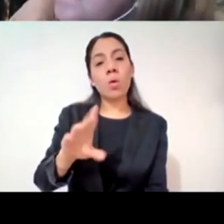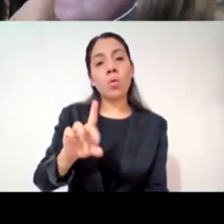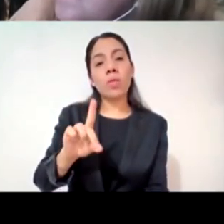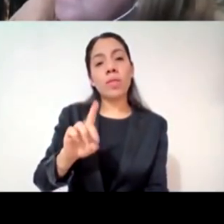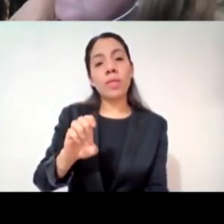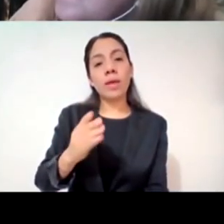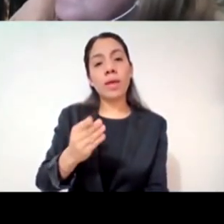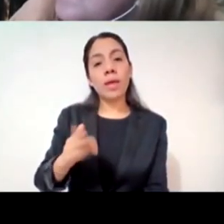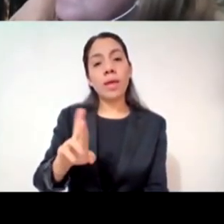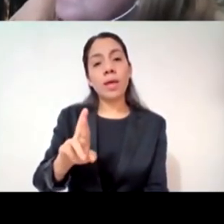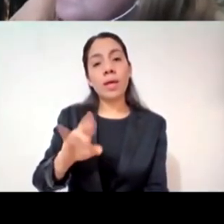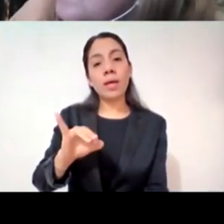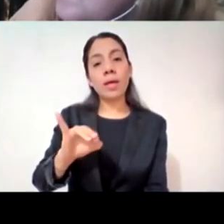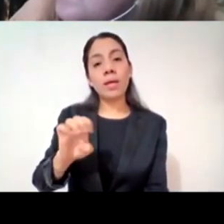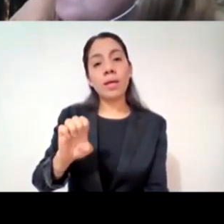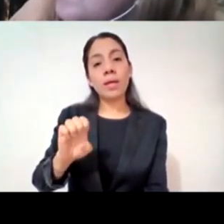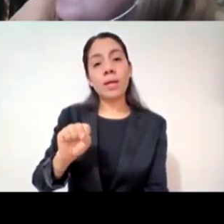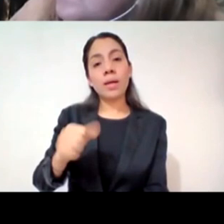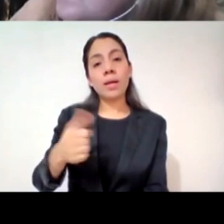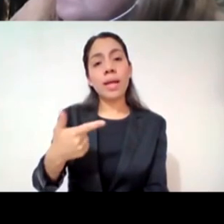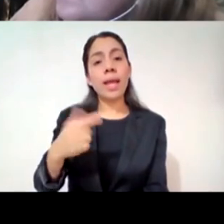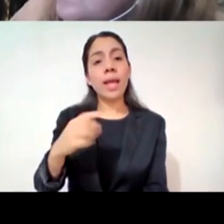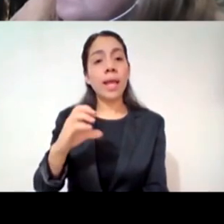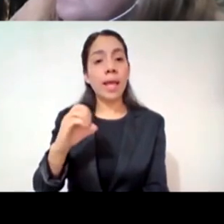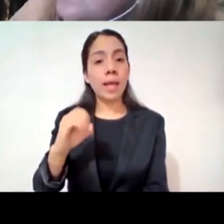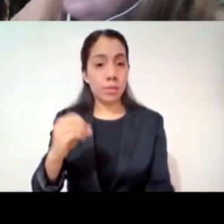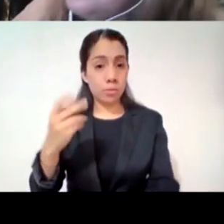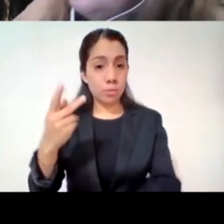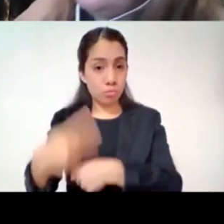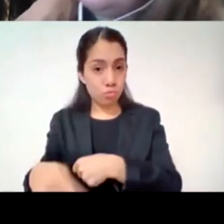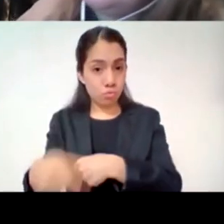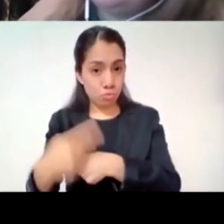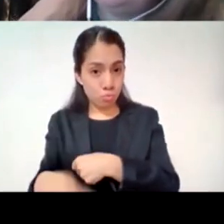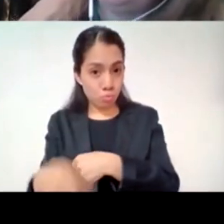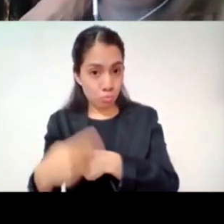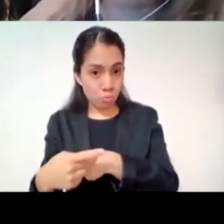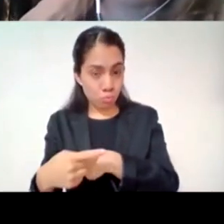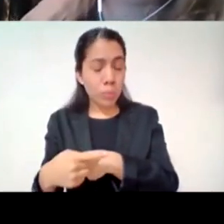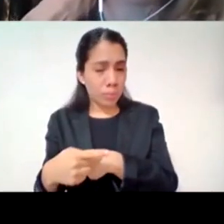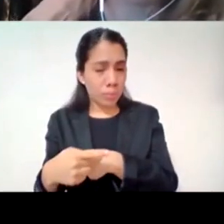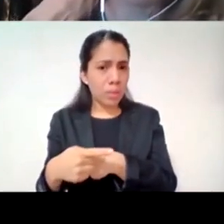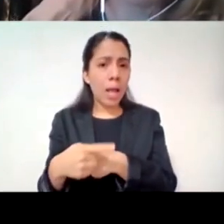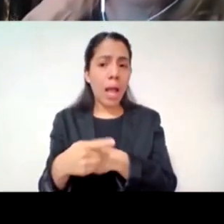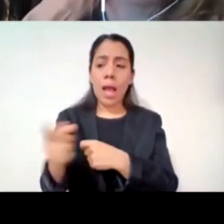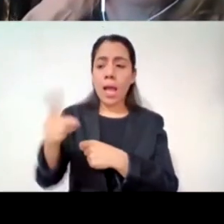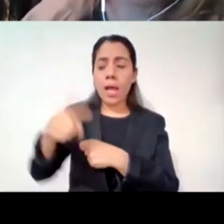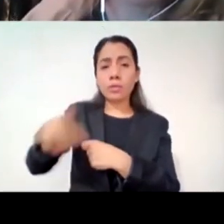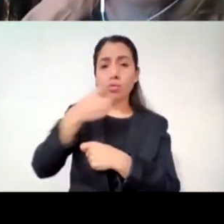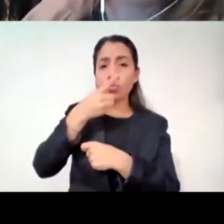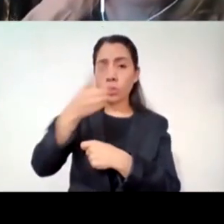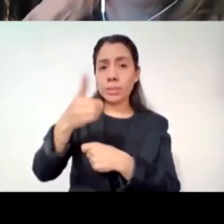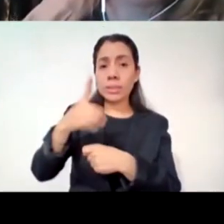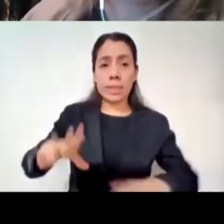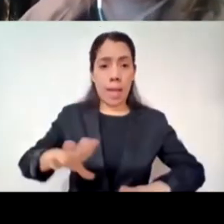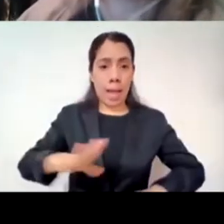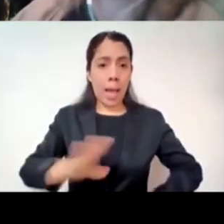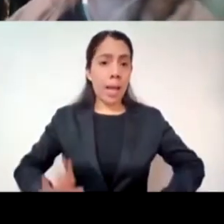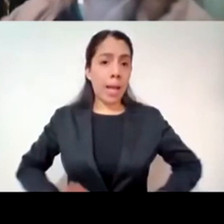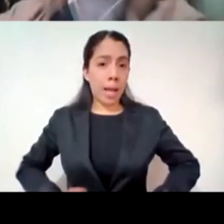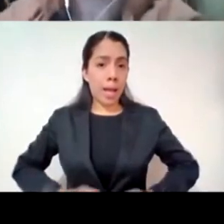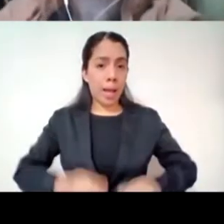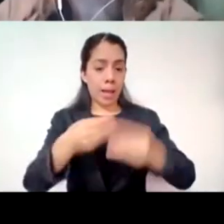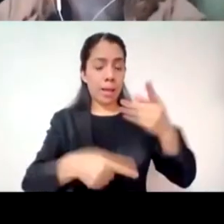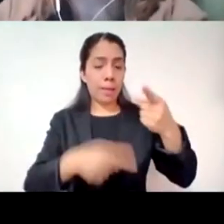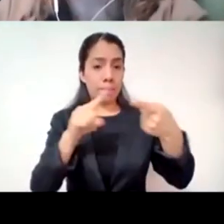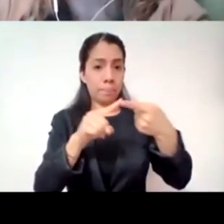importantes para que suceda y se convierta en un duelo complicado una de las características es este impacto emocional